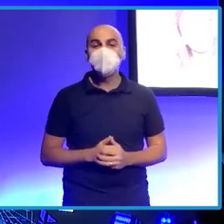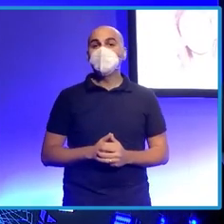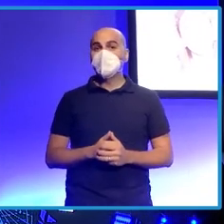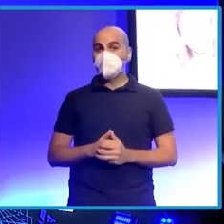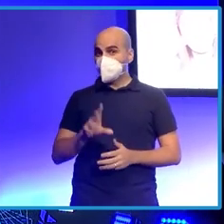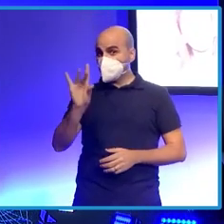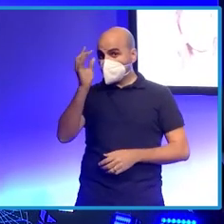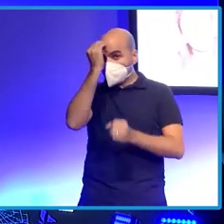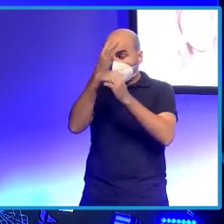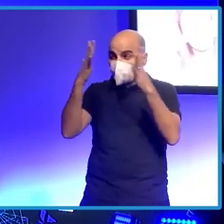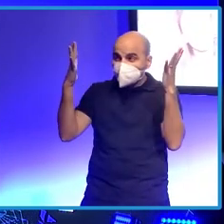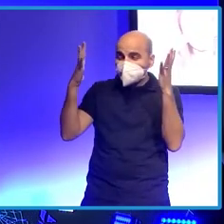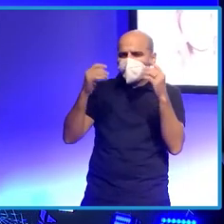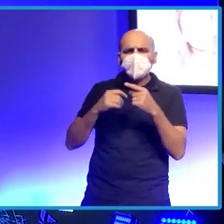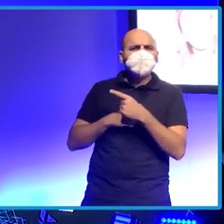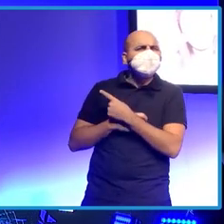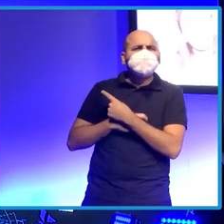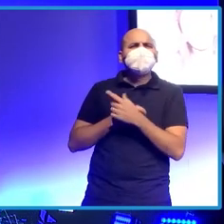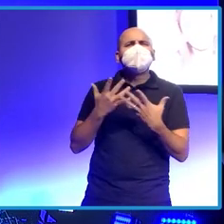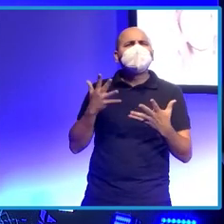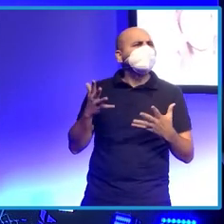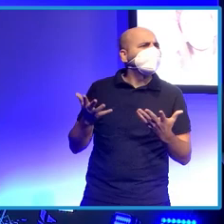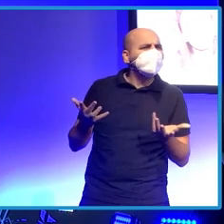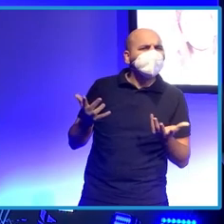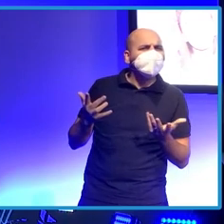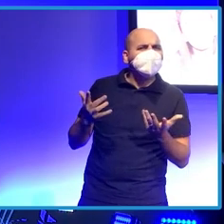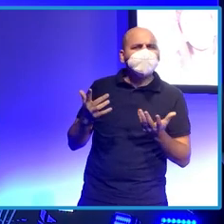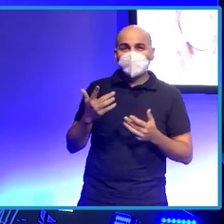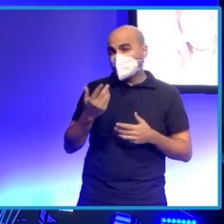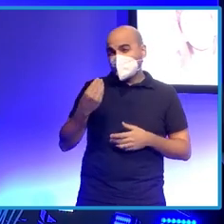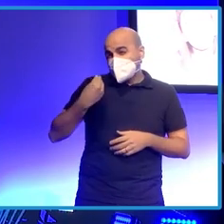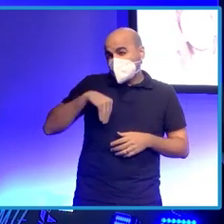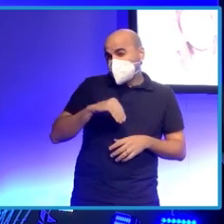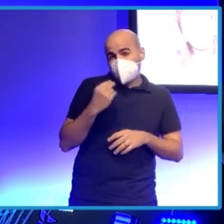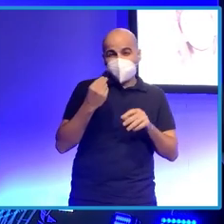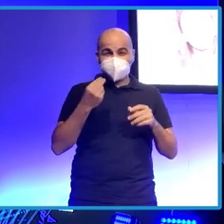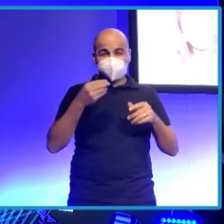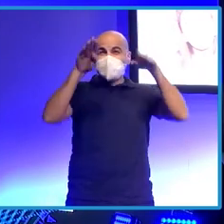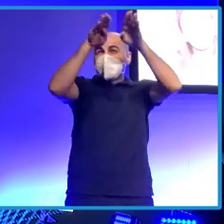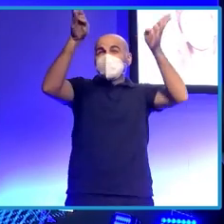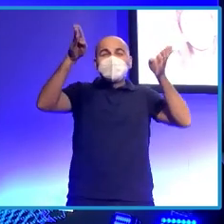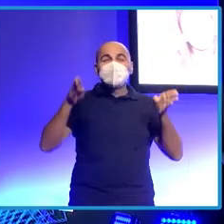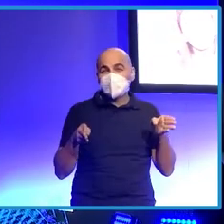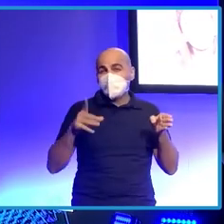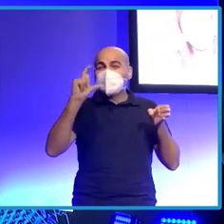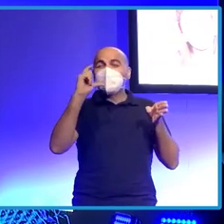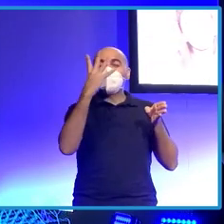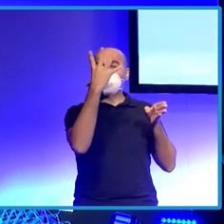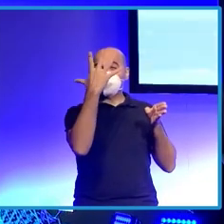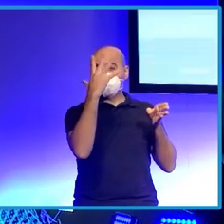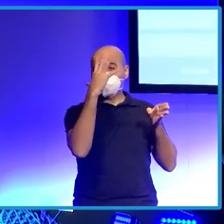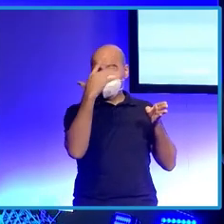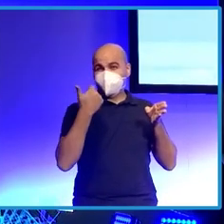será en, no sé, en los carnavales, Tiene pinta de un fotomatón, ¿no? Un fotomatón, ¿no? Bueno. Y nada, pues,